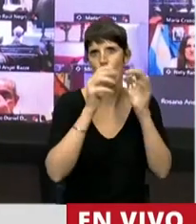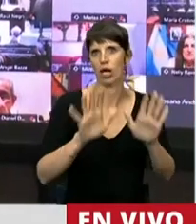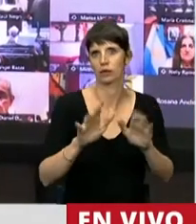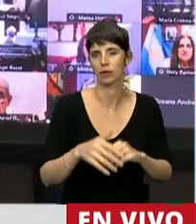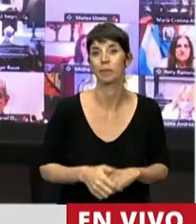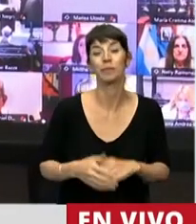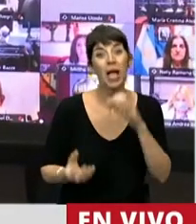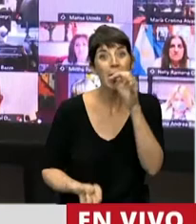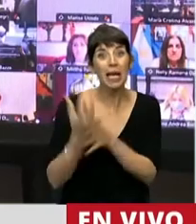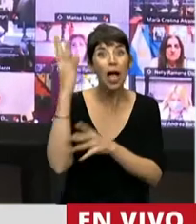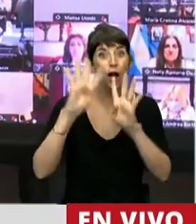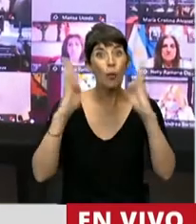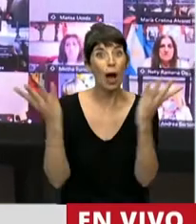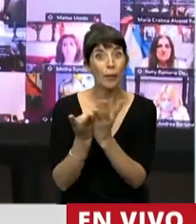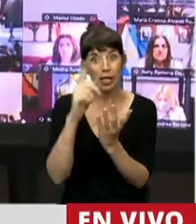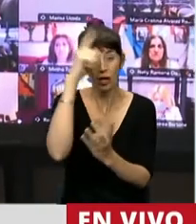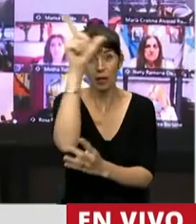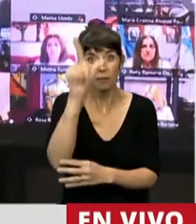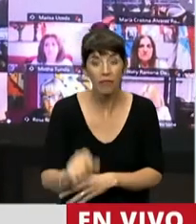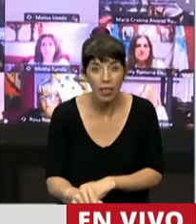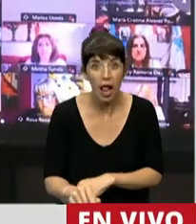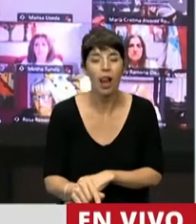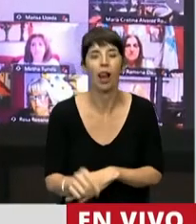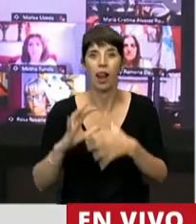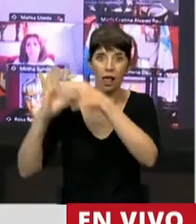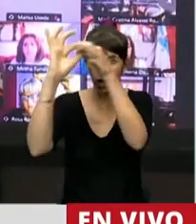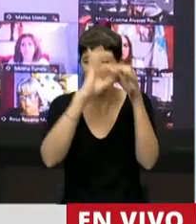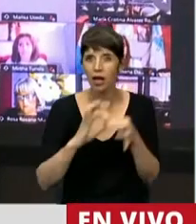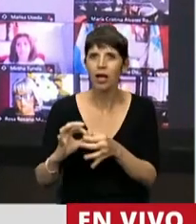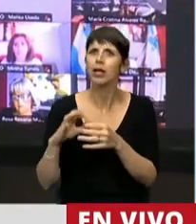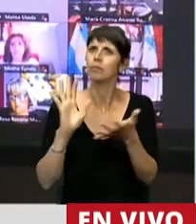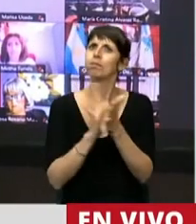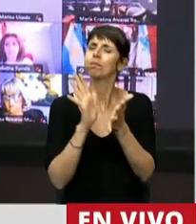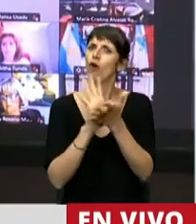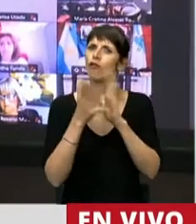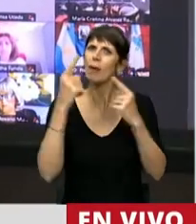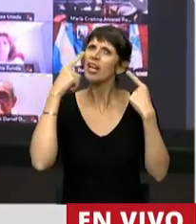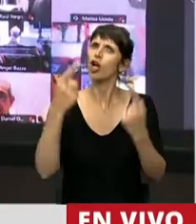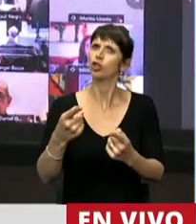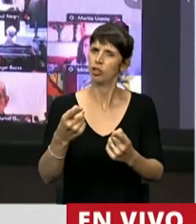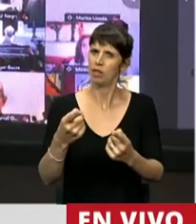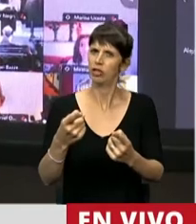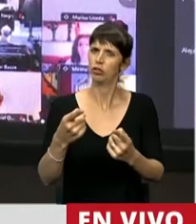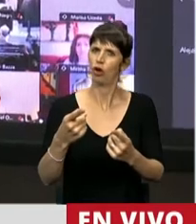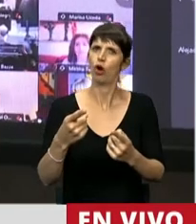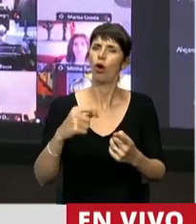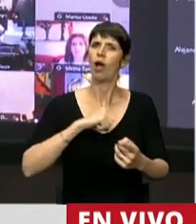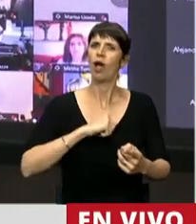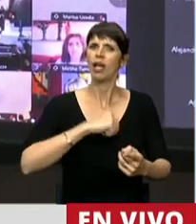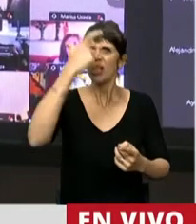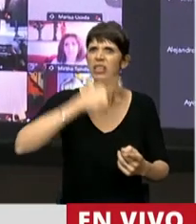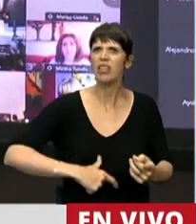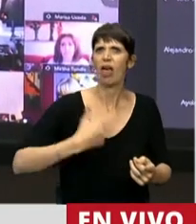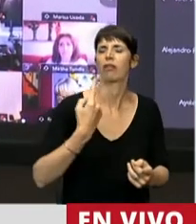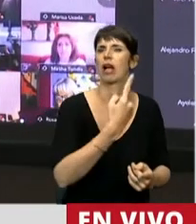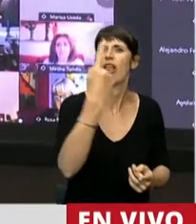Gabinete Federal es también un reconocimiento a la identidad de cada provincia y obliga al gobierno